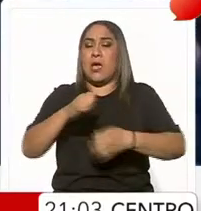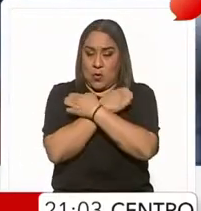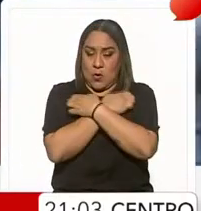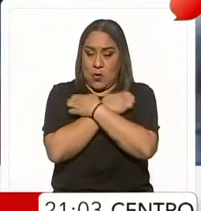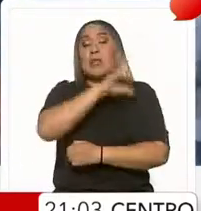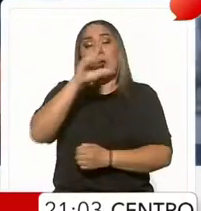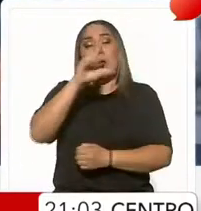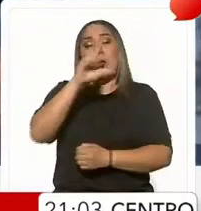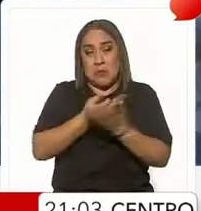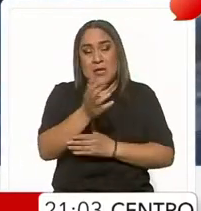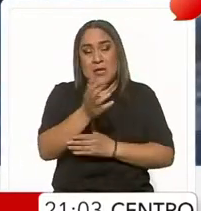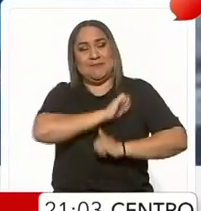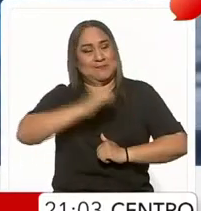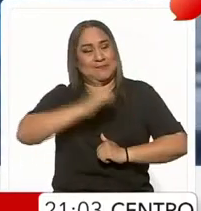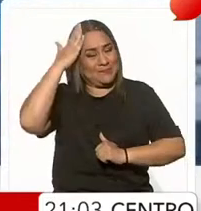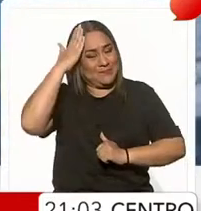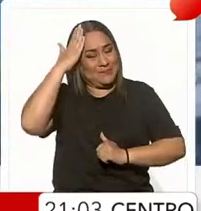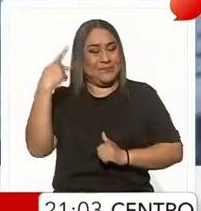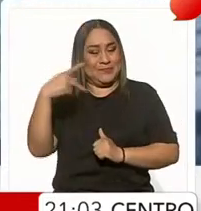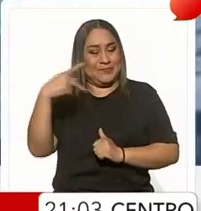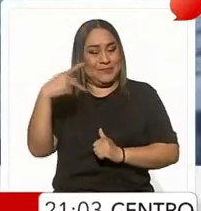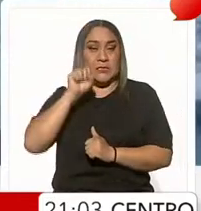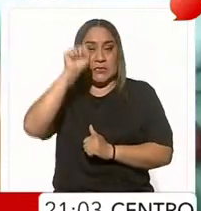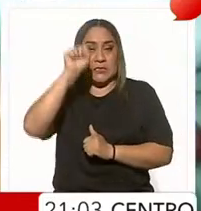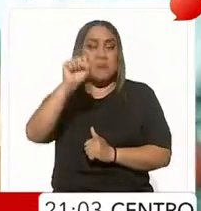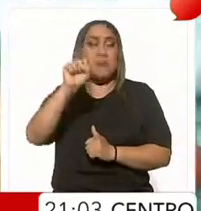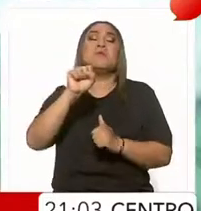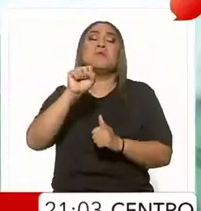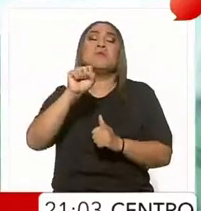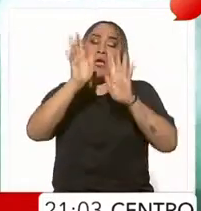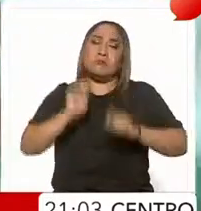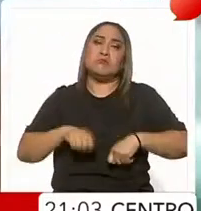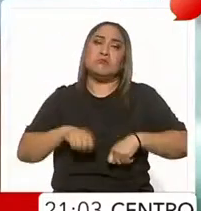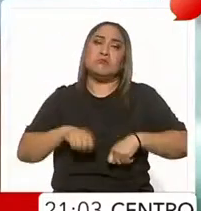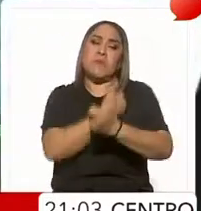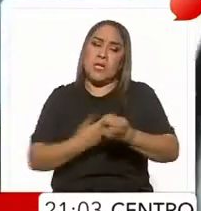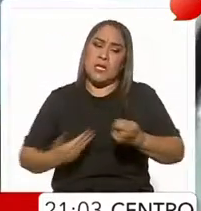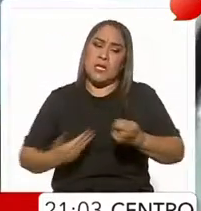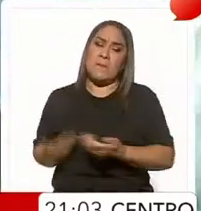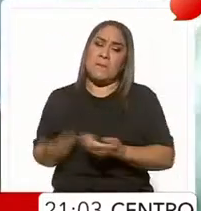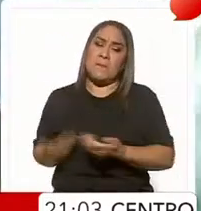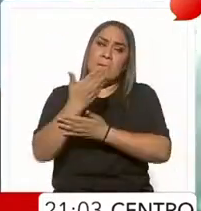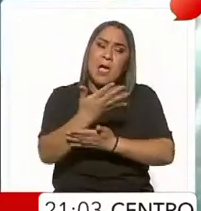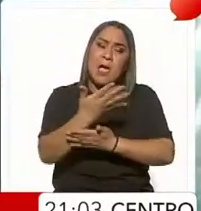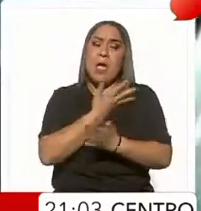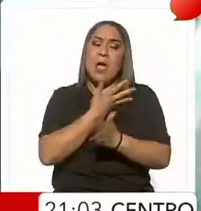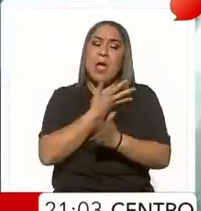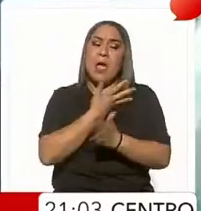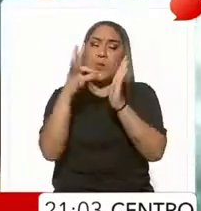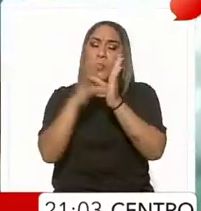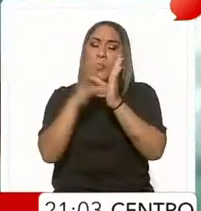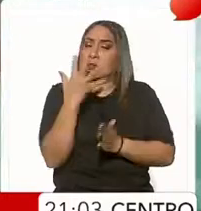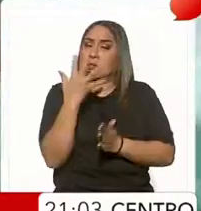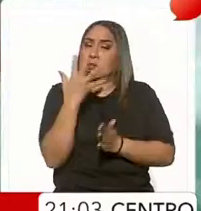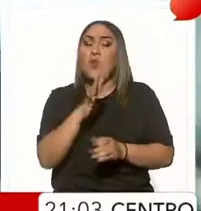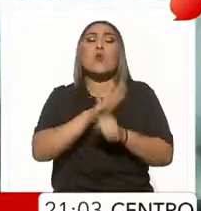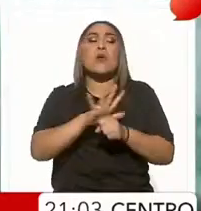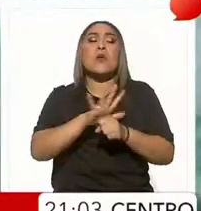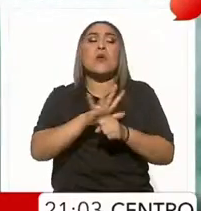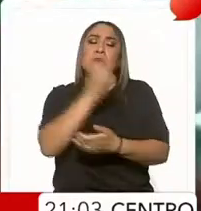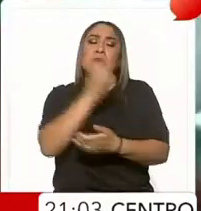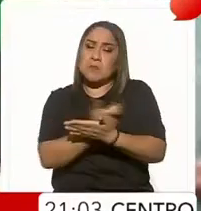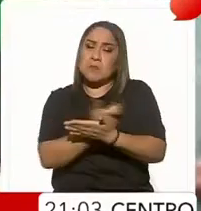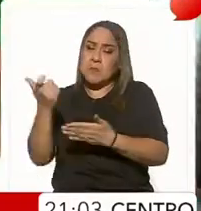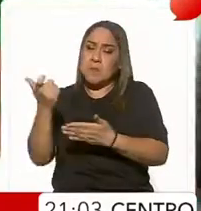salir del encuentro, los líderes de la CENTE detallaron que entregaron al primer mandatario un pliego petitorio de cinco puntos, entre los que destacan aumento de